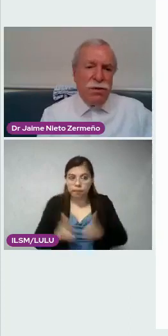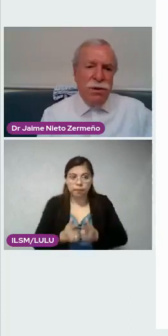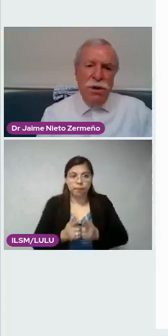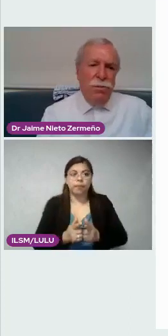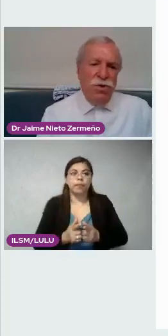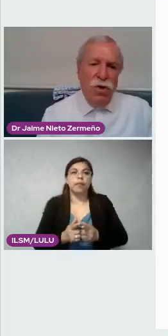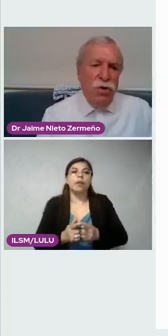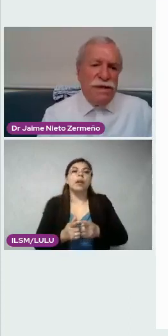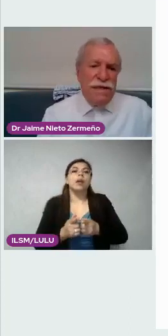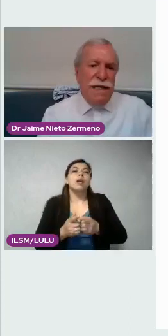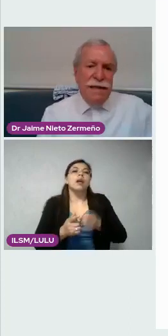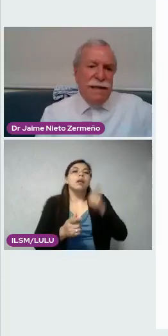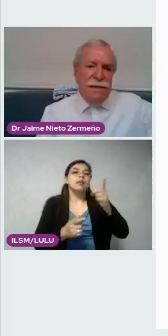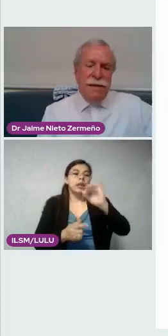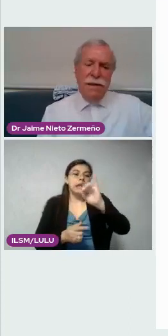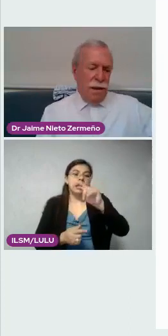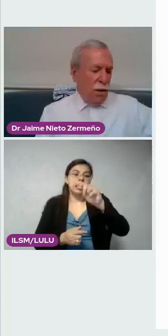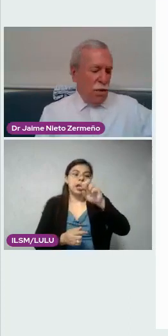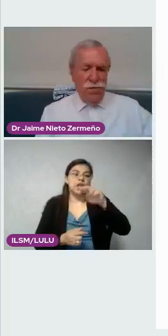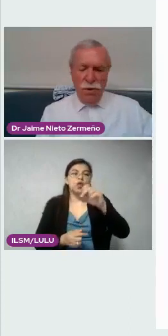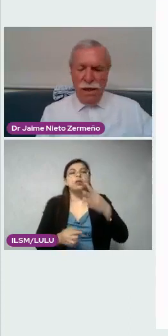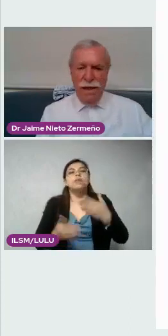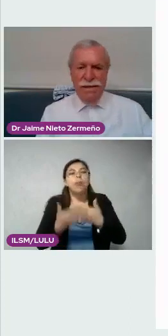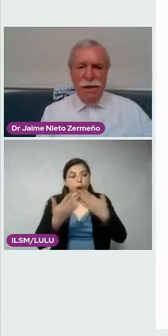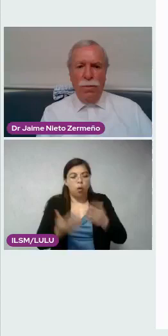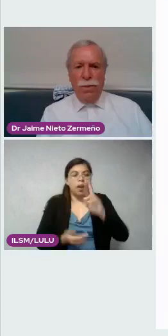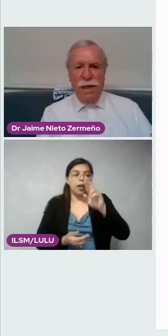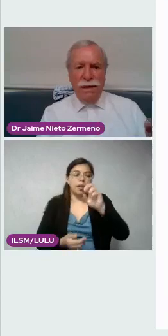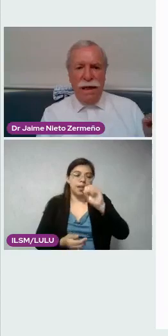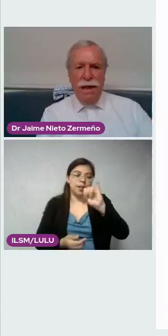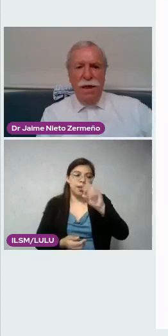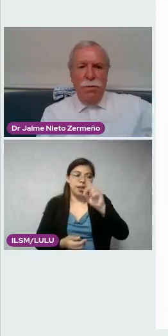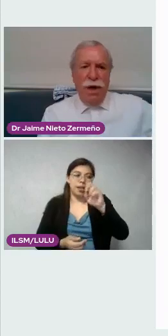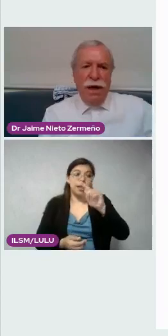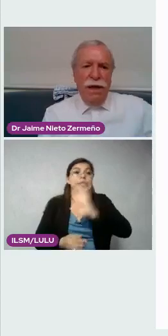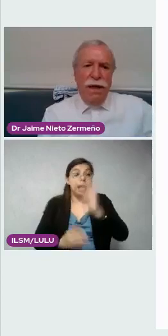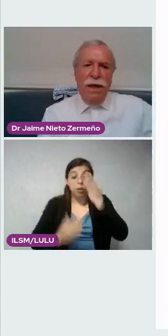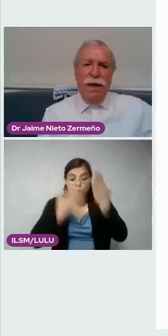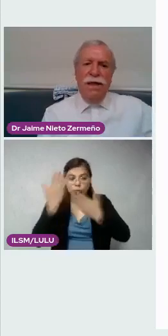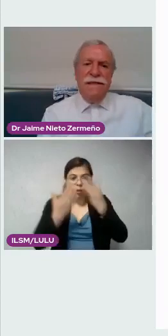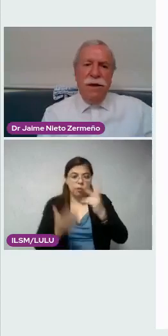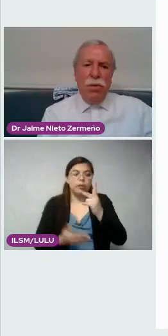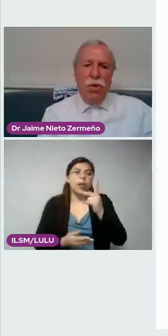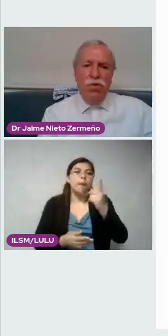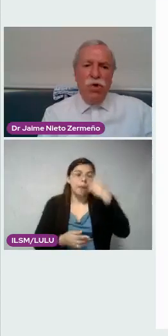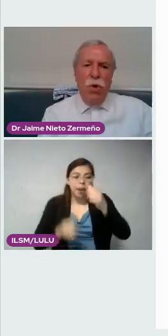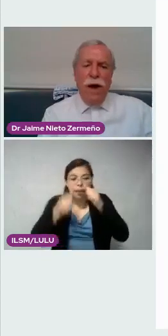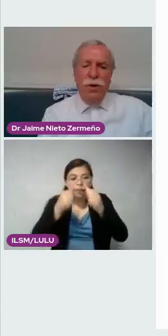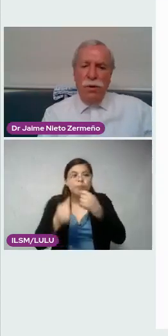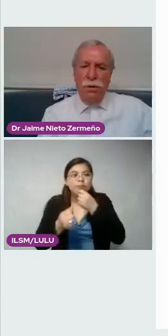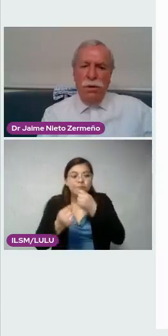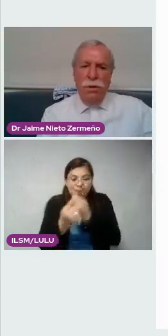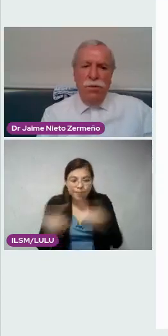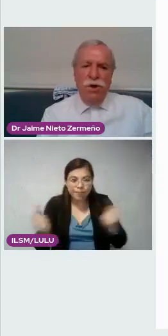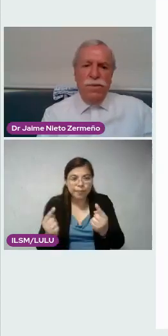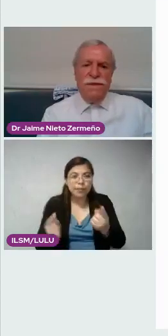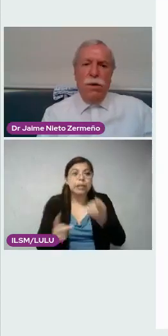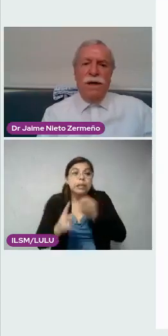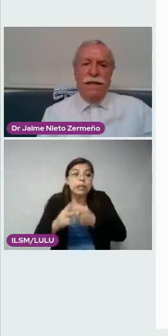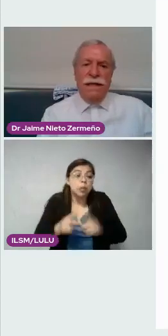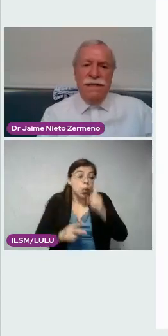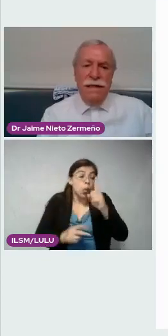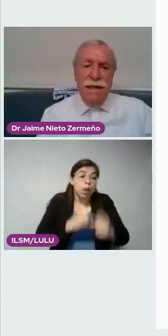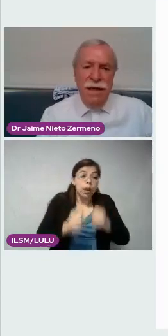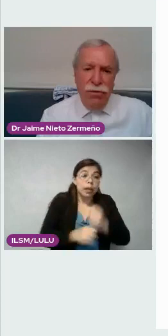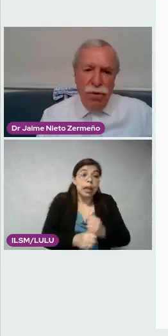internos, pero son los residentes, que ahora son ya haciendo pediatría, pero aquí ya iniciaron con un solo año, pero después